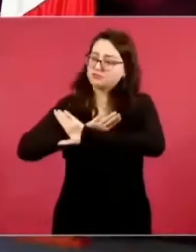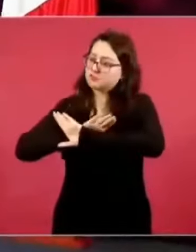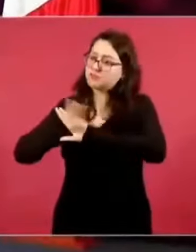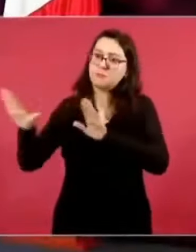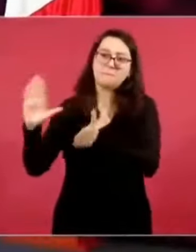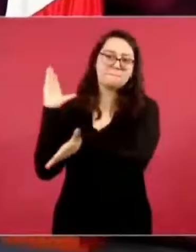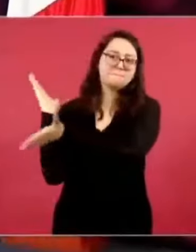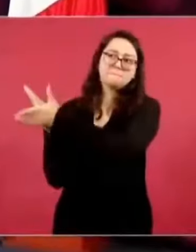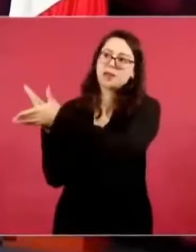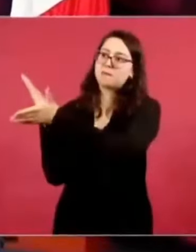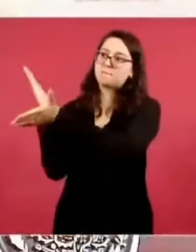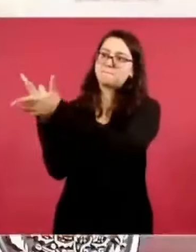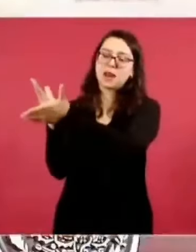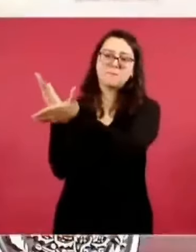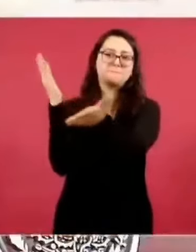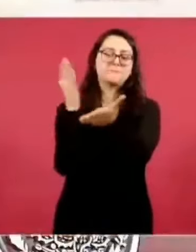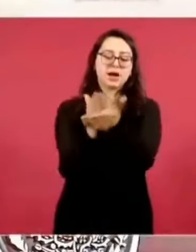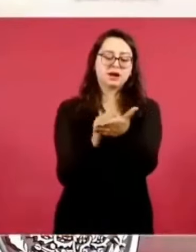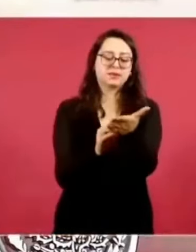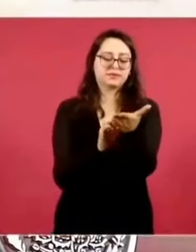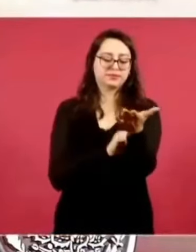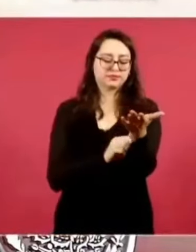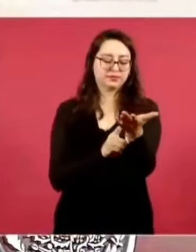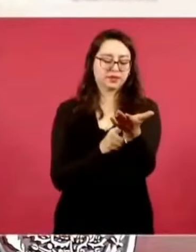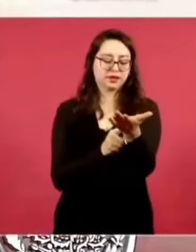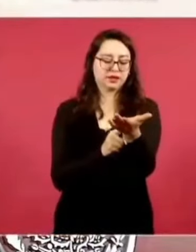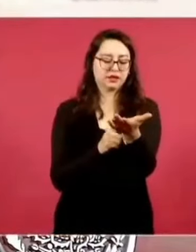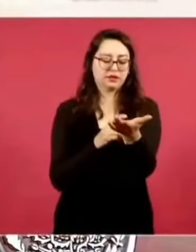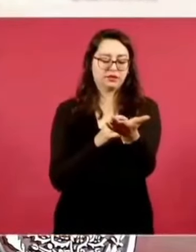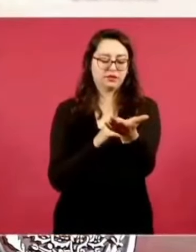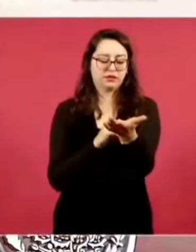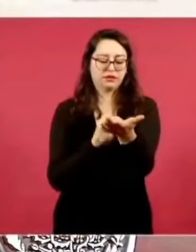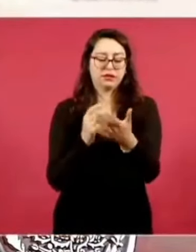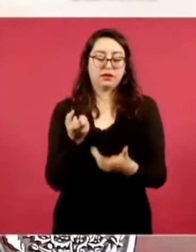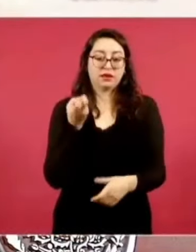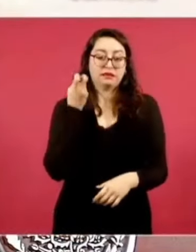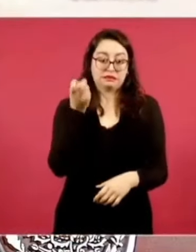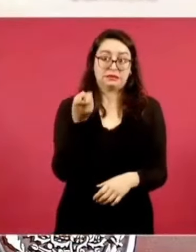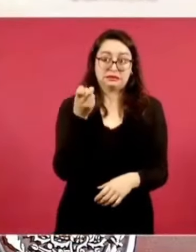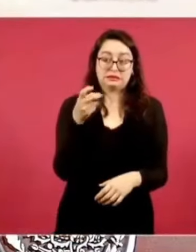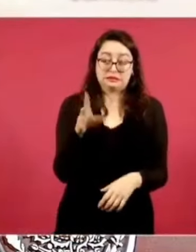raya